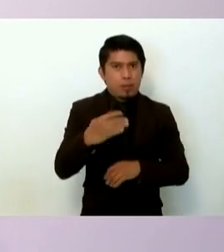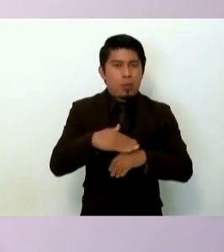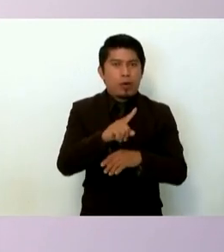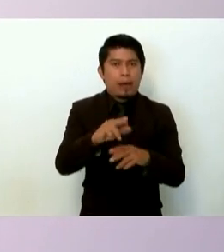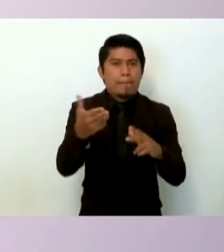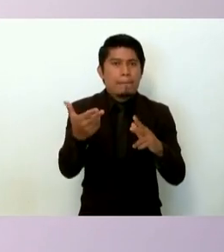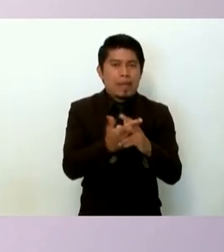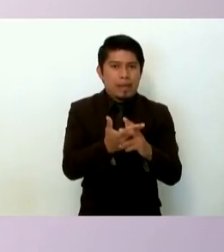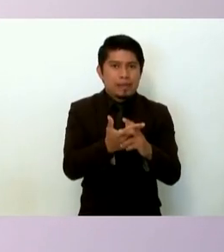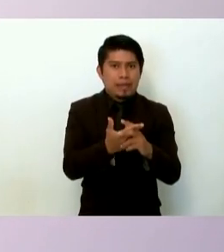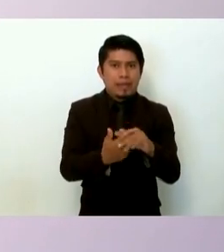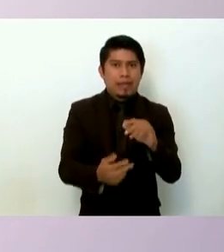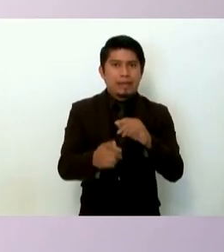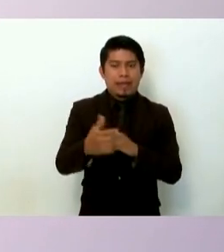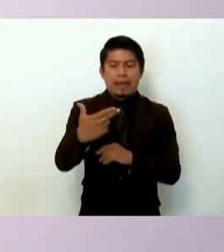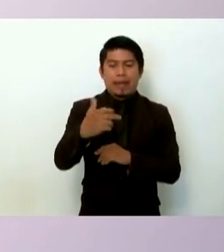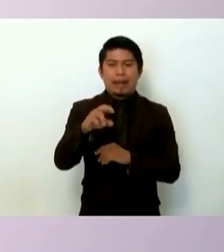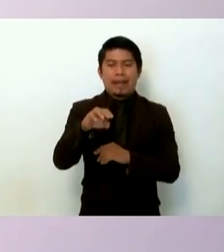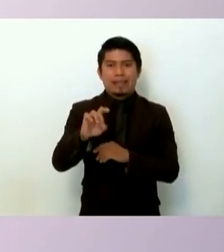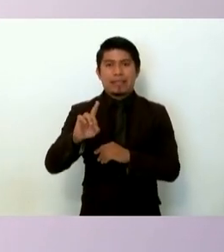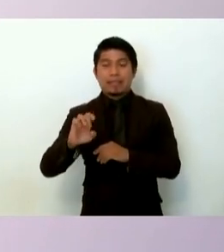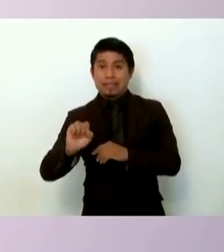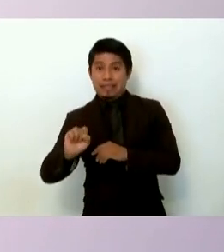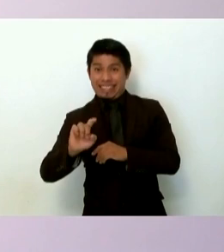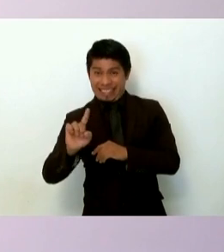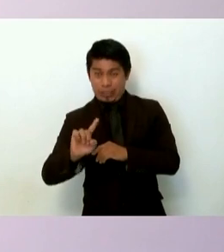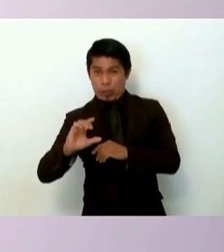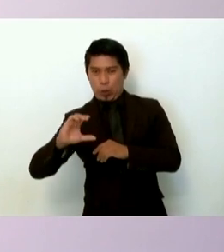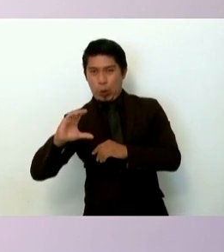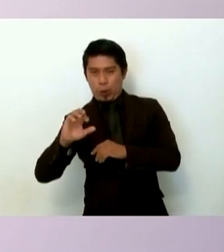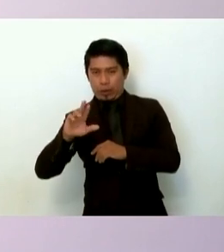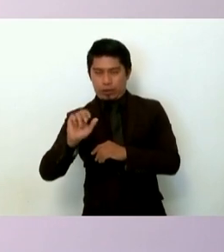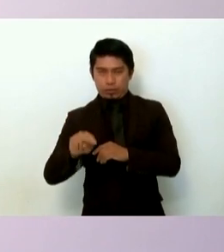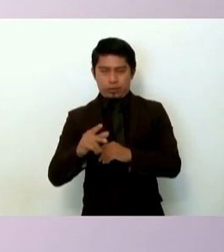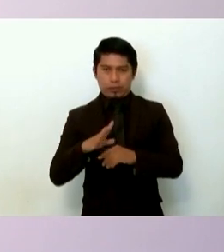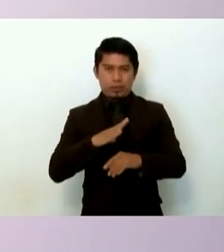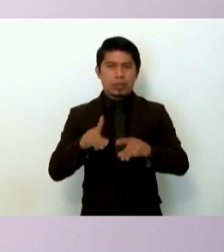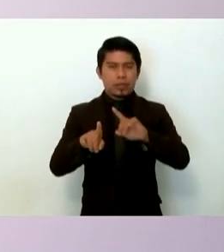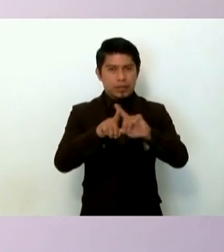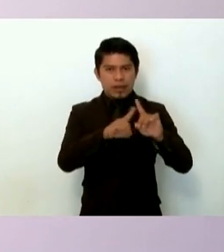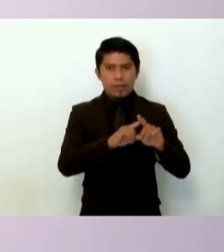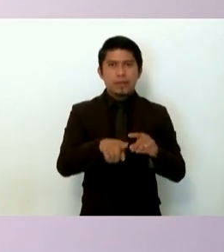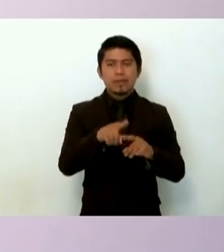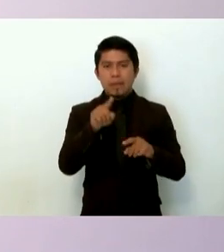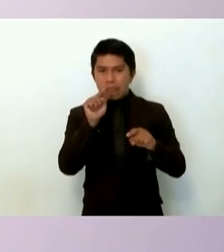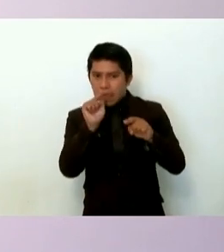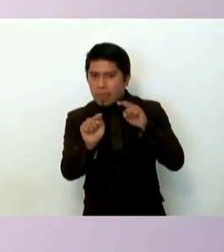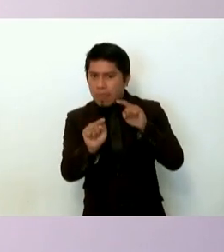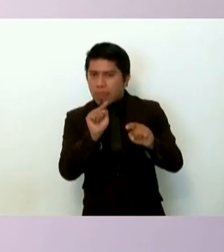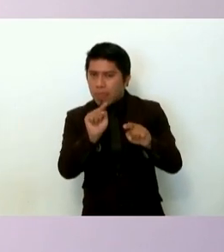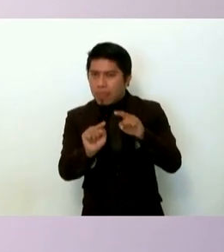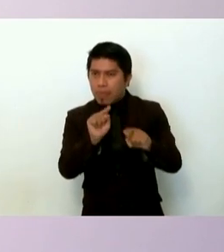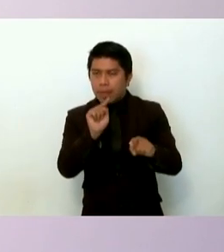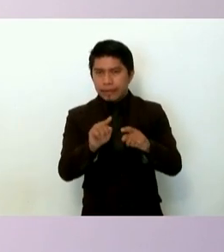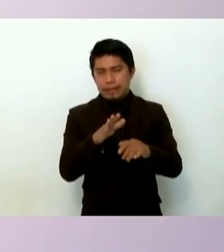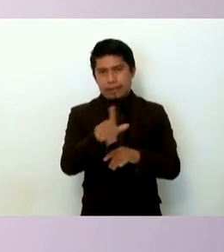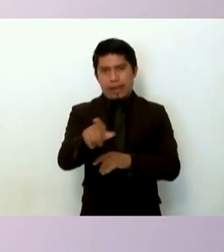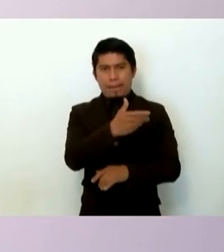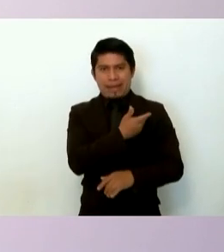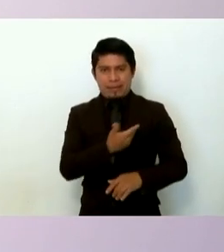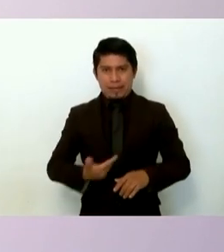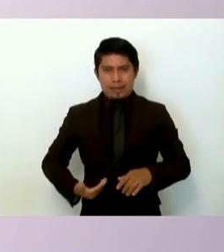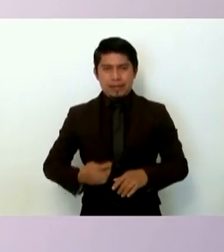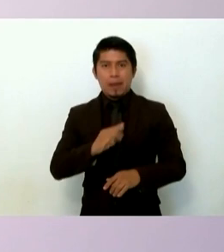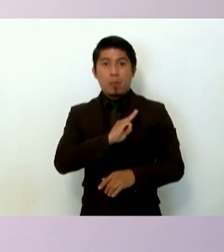el asesinato de Hernández Cardona y a partir de entonces hubo un conjunto de amenazas y amagos desde la presidencia